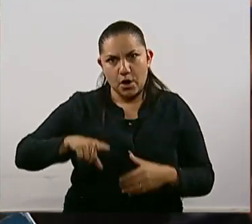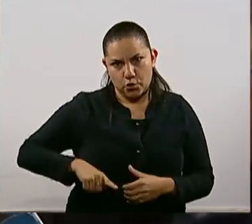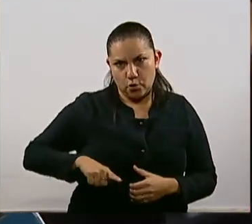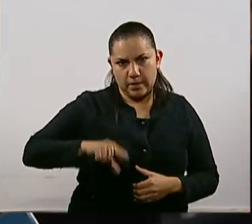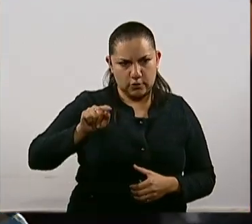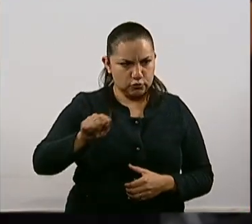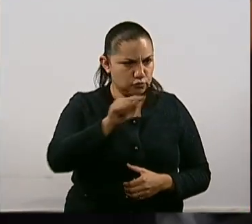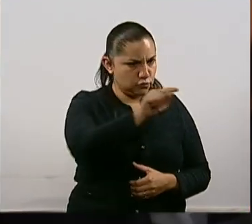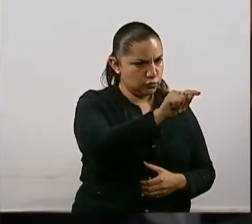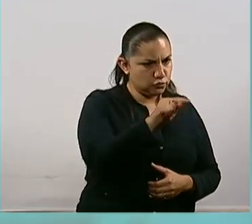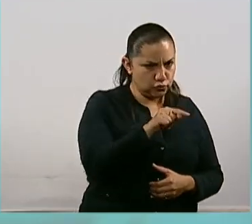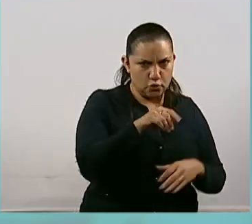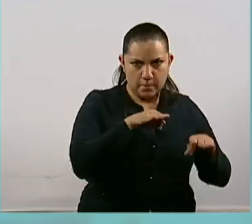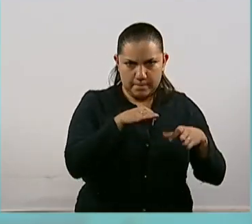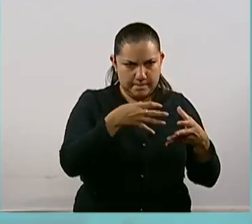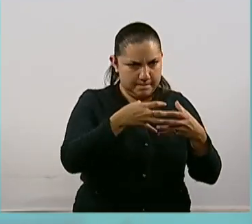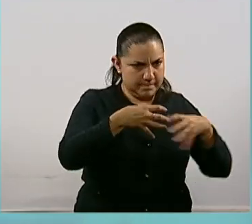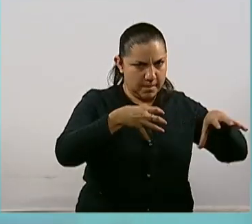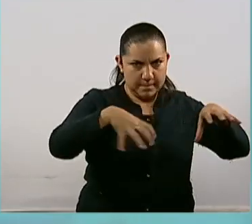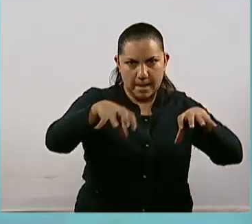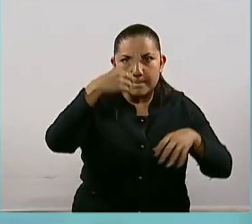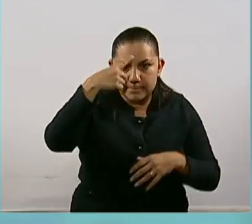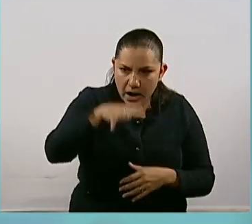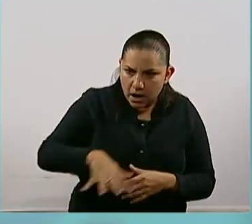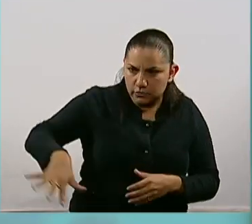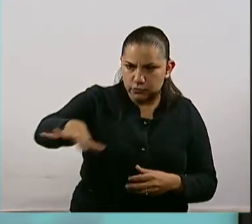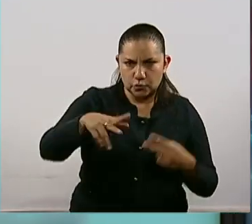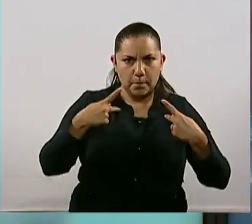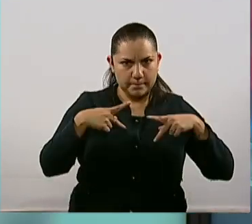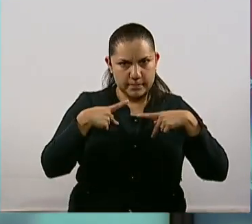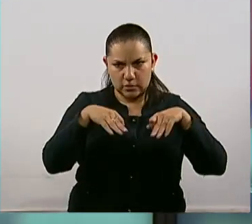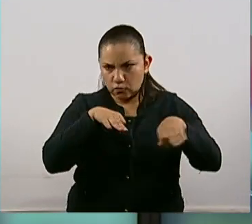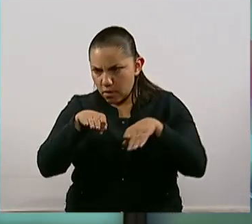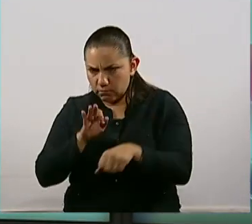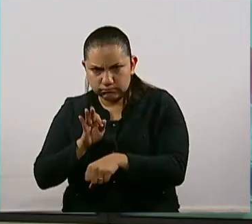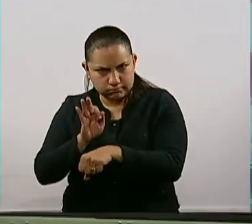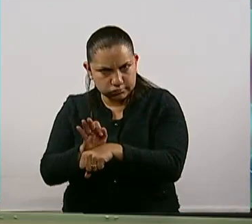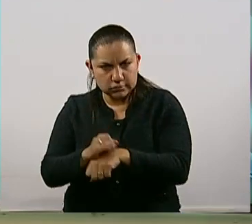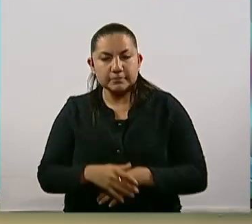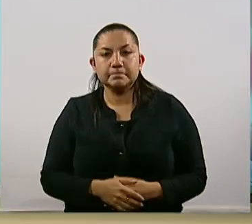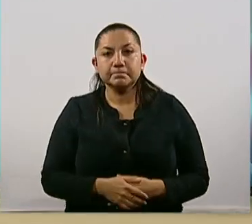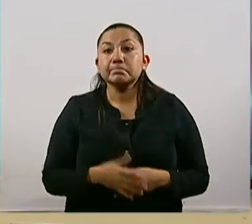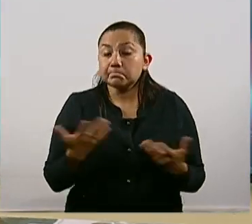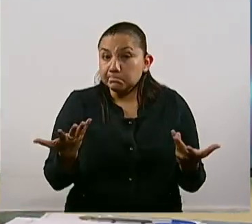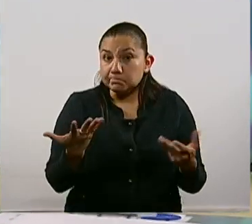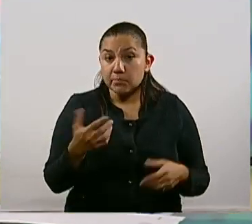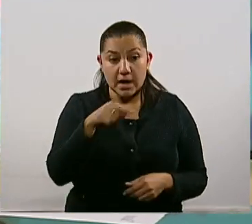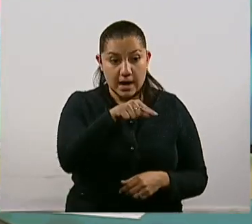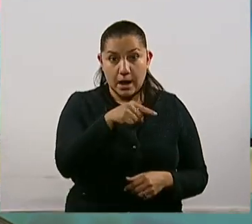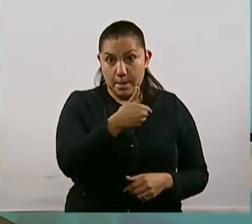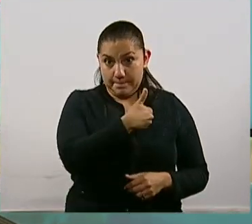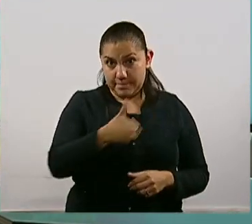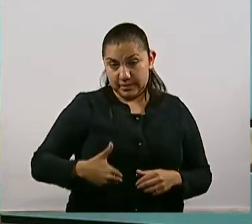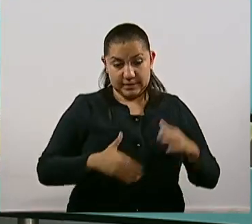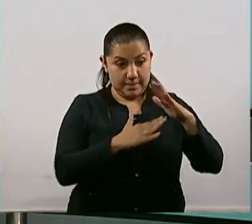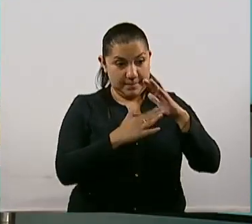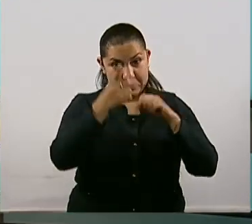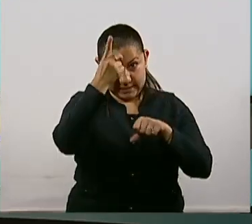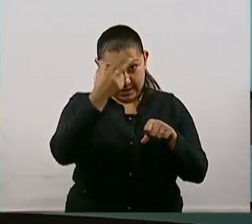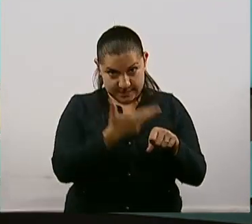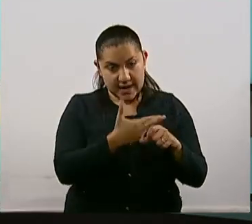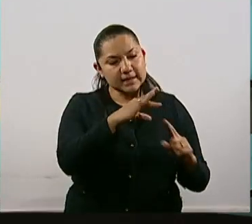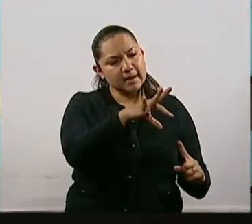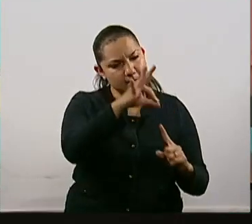sentido, Lorena. Y finalmente, como se lo venimos platicando, fue electo como presidente de la mesa directiva el senador Alejandro